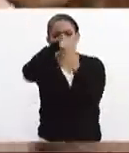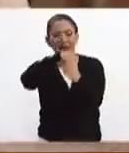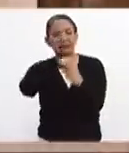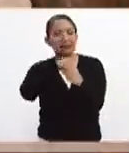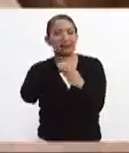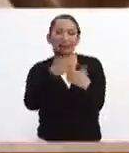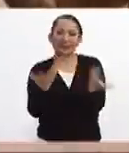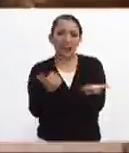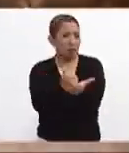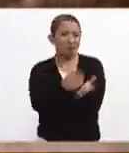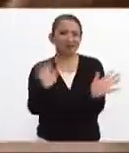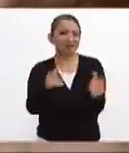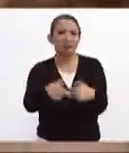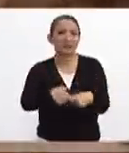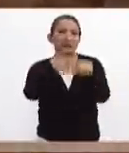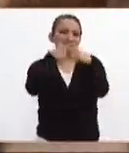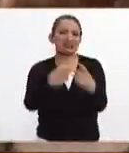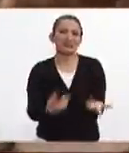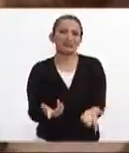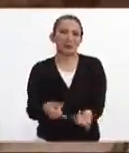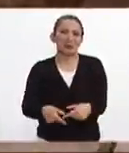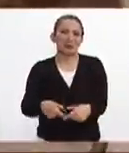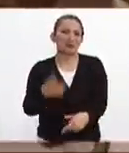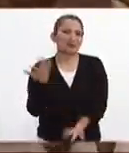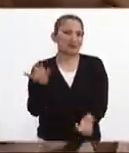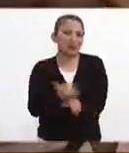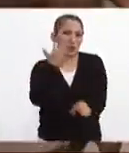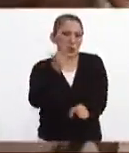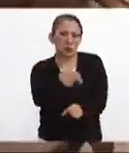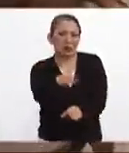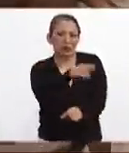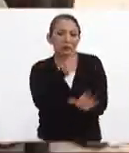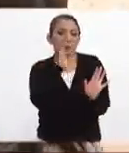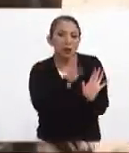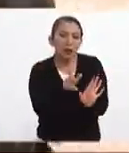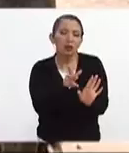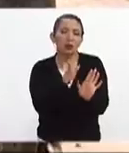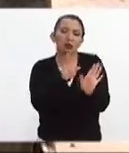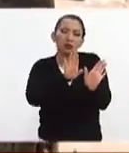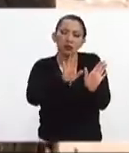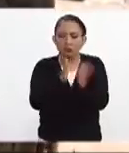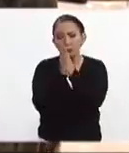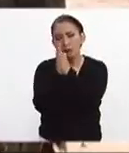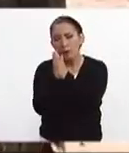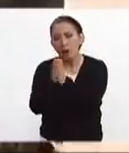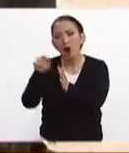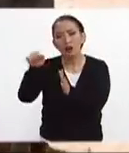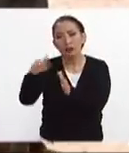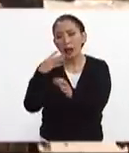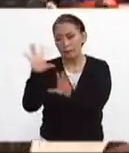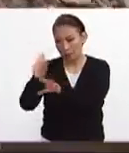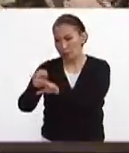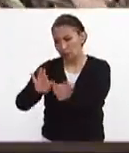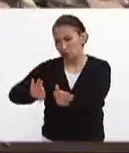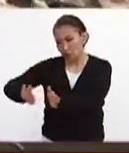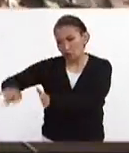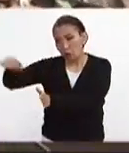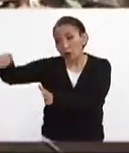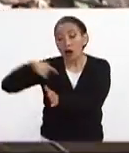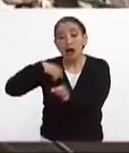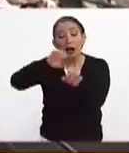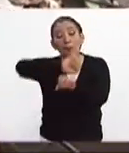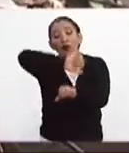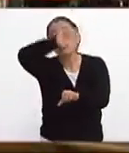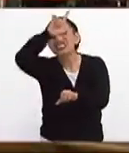ayudar a veces, obstruye un poco el trabajo. En ese sentido, yo creo que lo más correcto es que permitan ellos el ingreso de